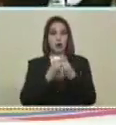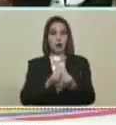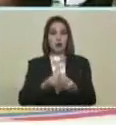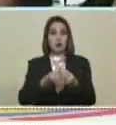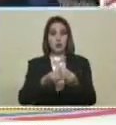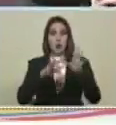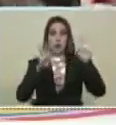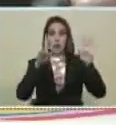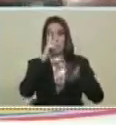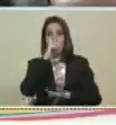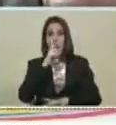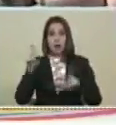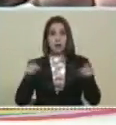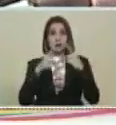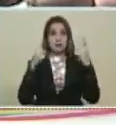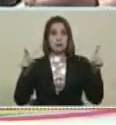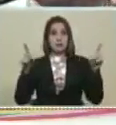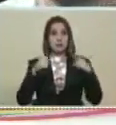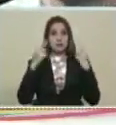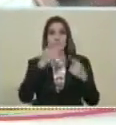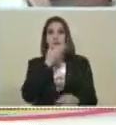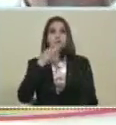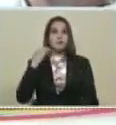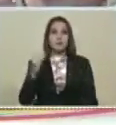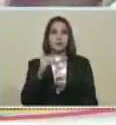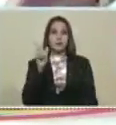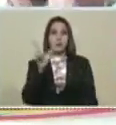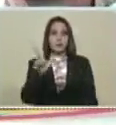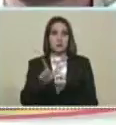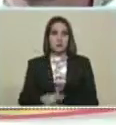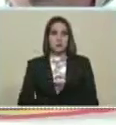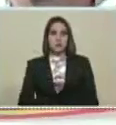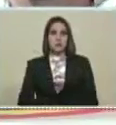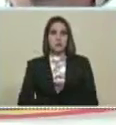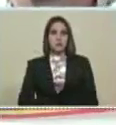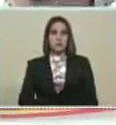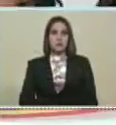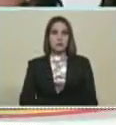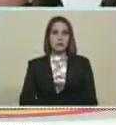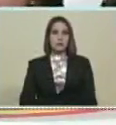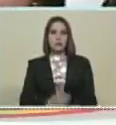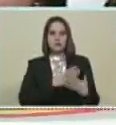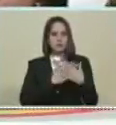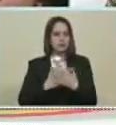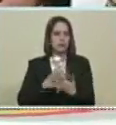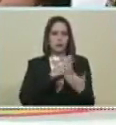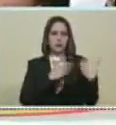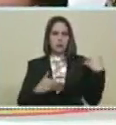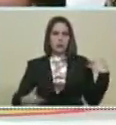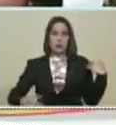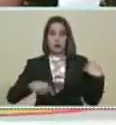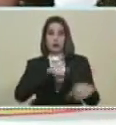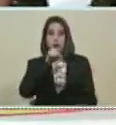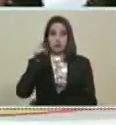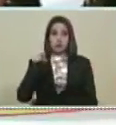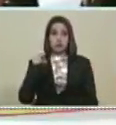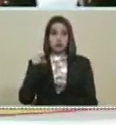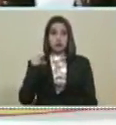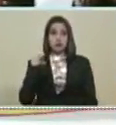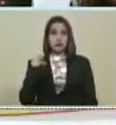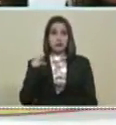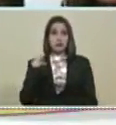noveno Universario De la juventud Del Partido Socialista Unido Venezuela Presidente Usted le ha dado